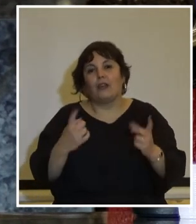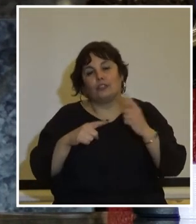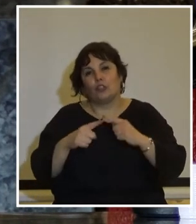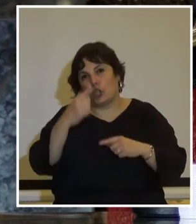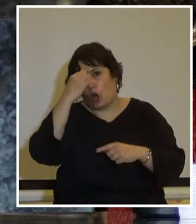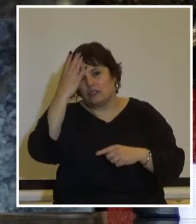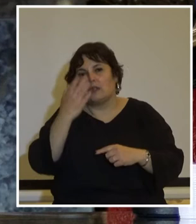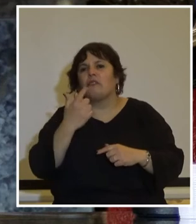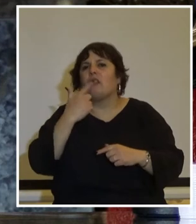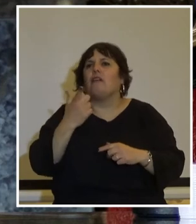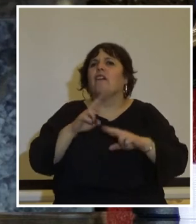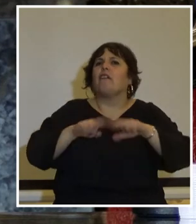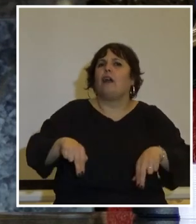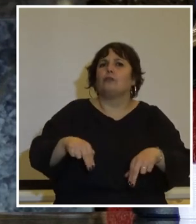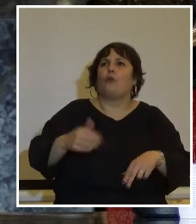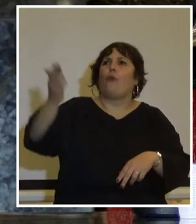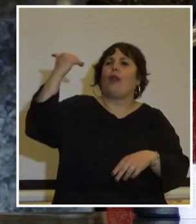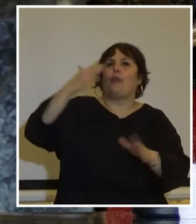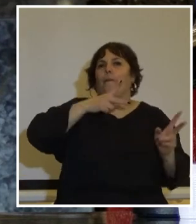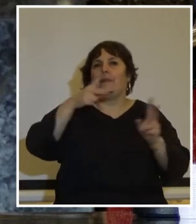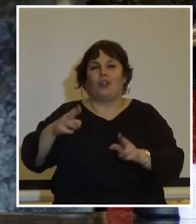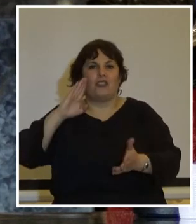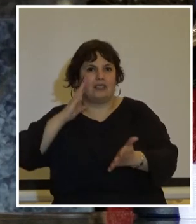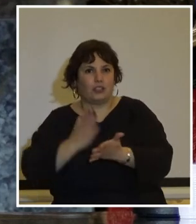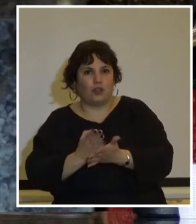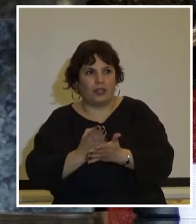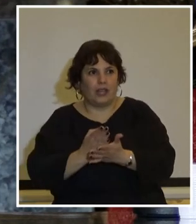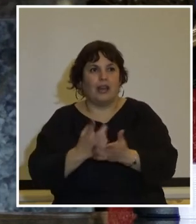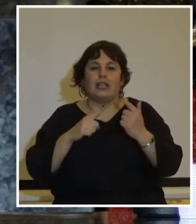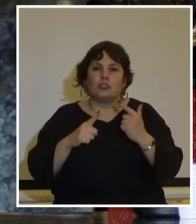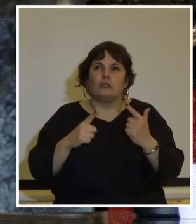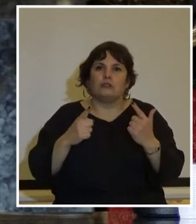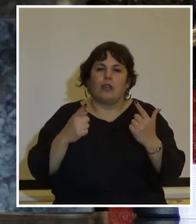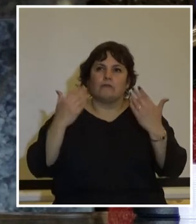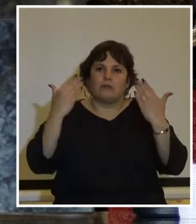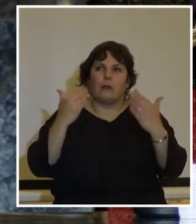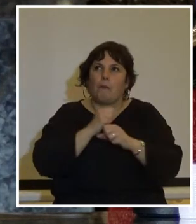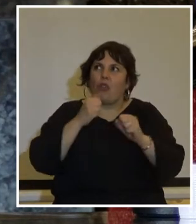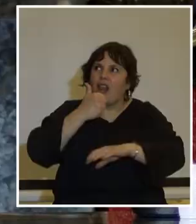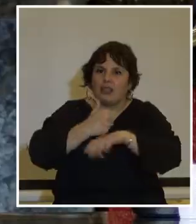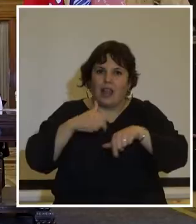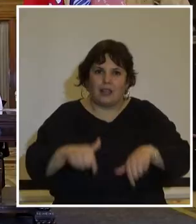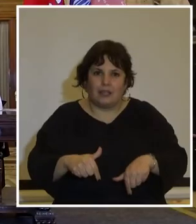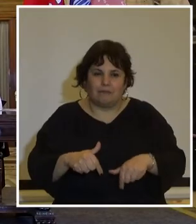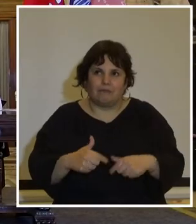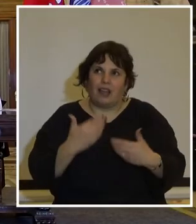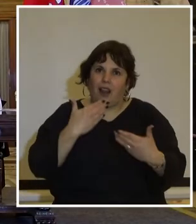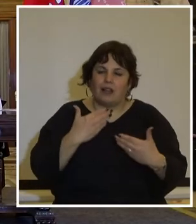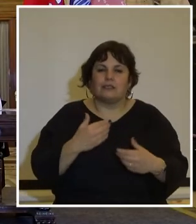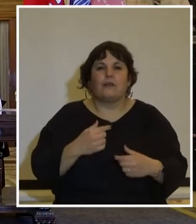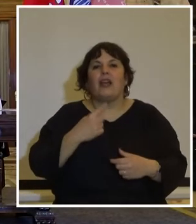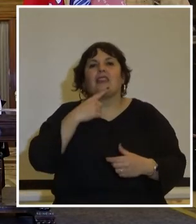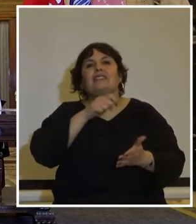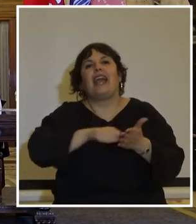justamente es clausurado en los periodos dictatoriales por eso celebro el poder estar acá expresando decía